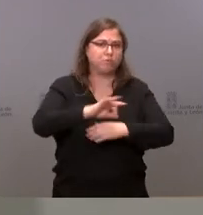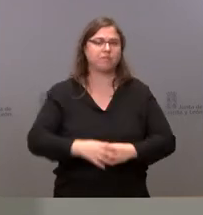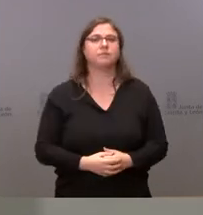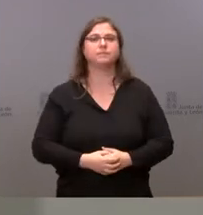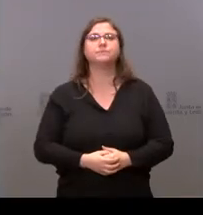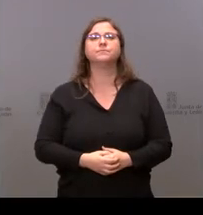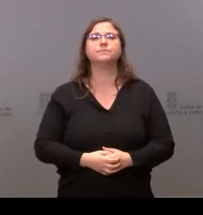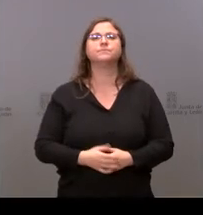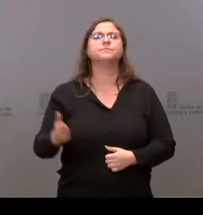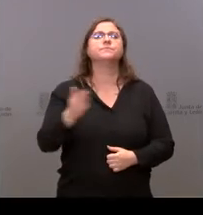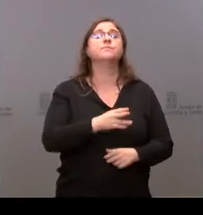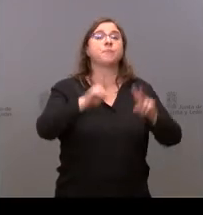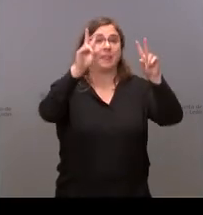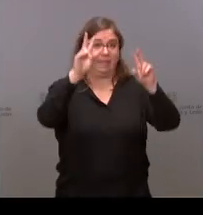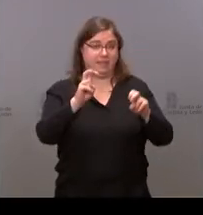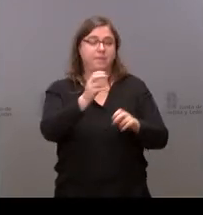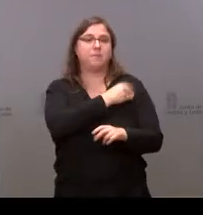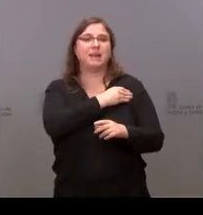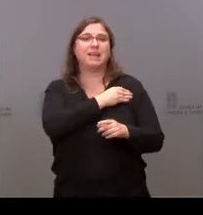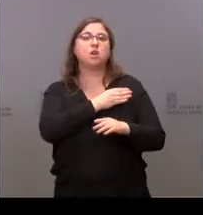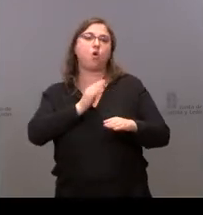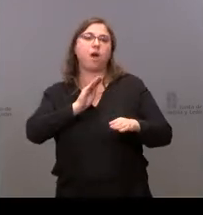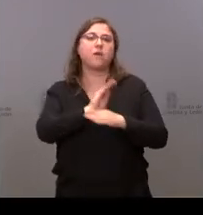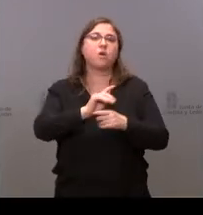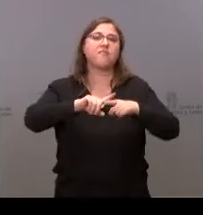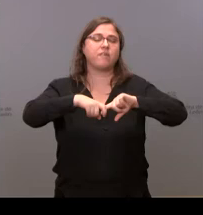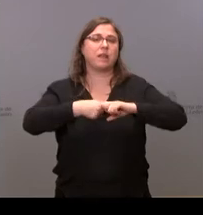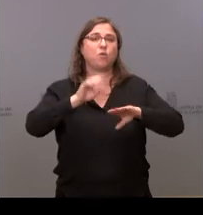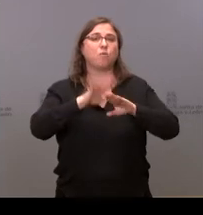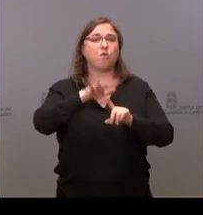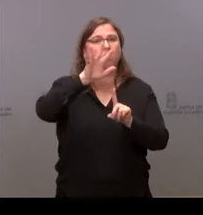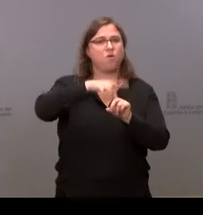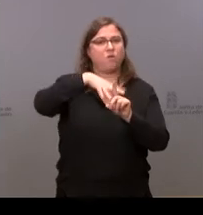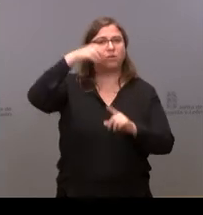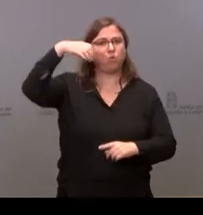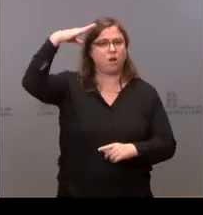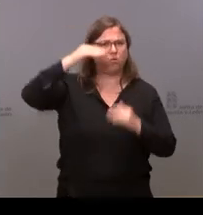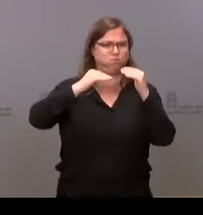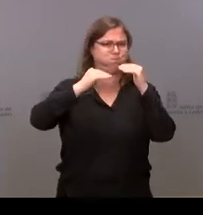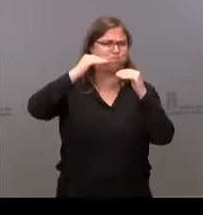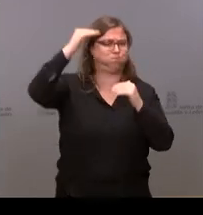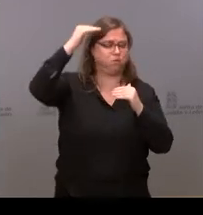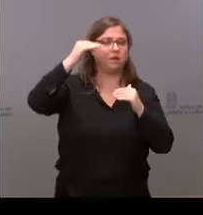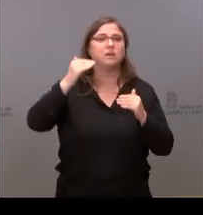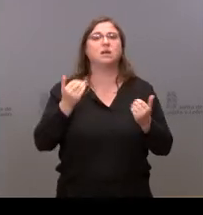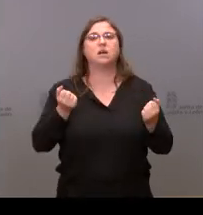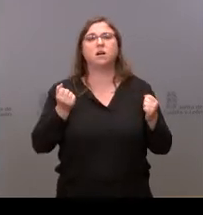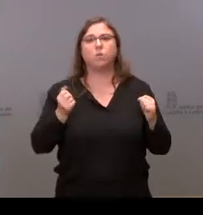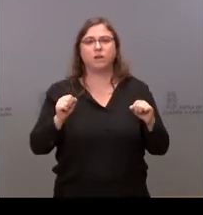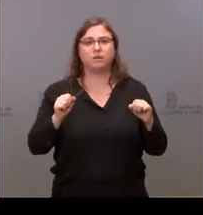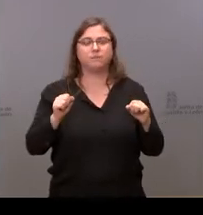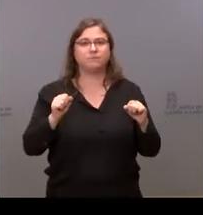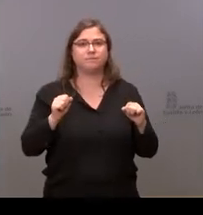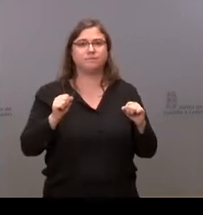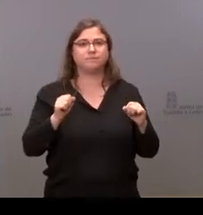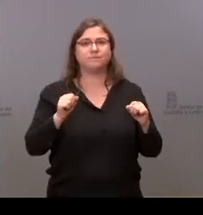Sí, respecto a las ayudas a las familias con respecto al recibo de la luz independientemente de que esto sea el